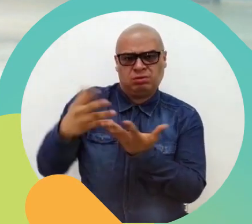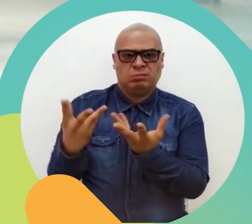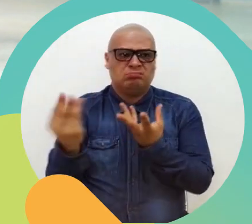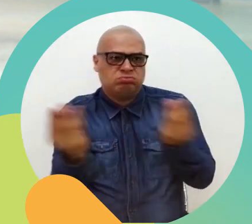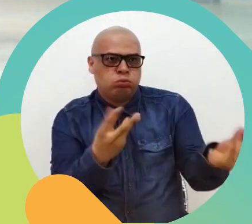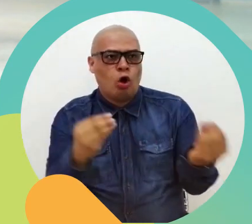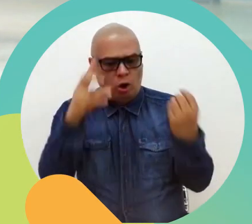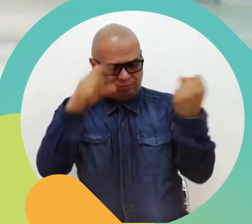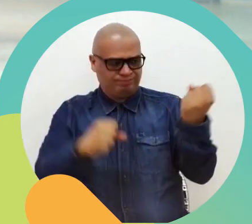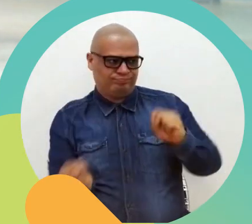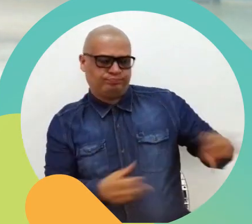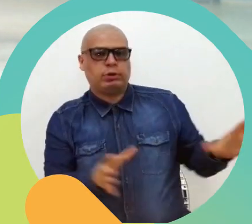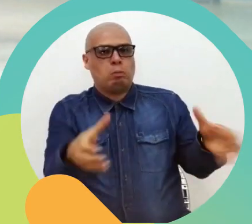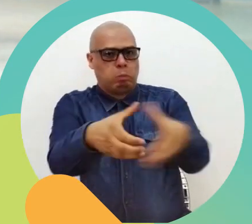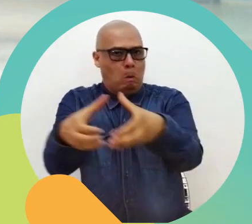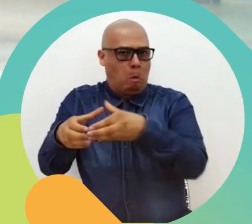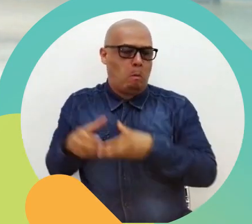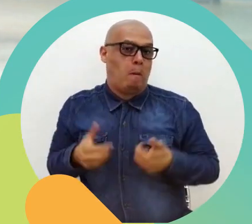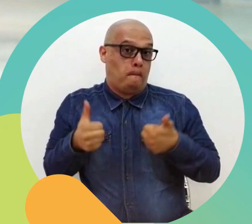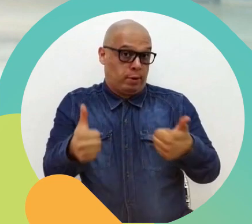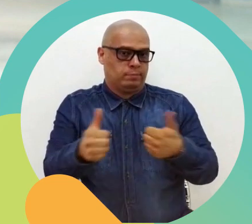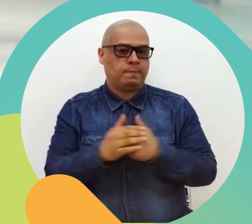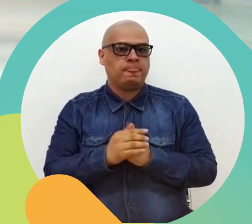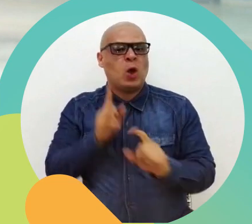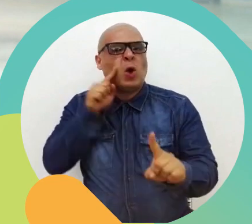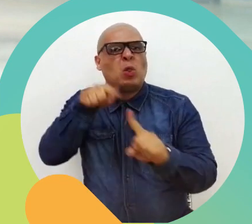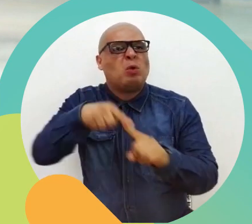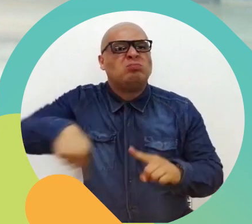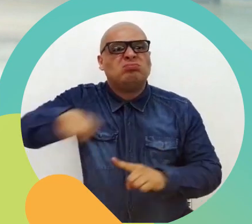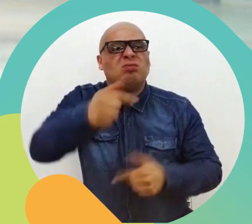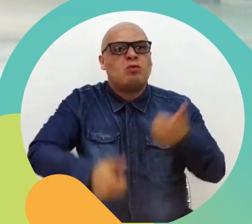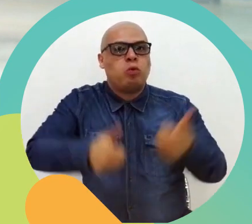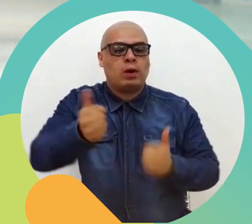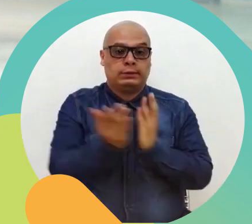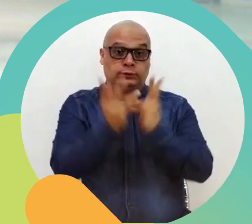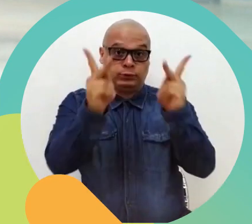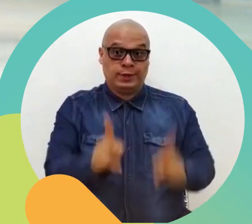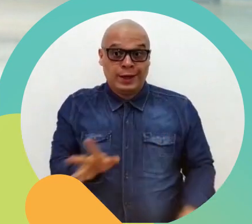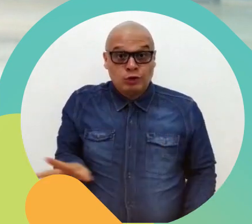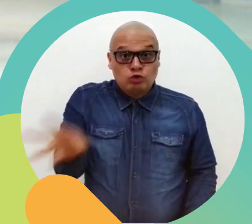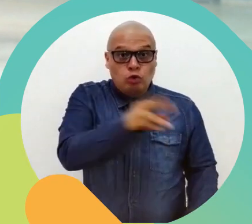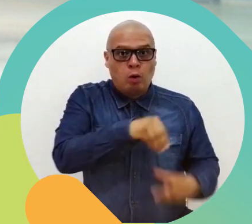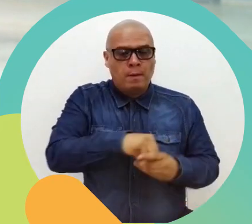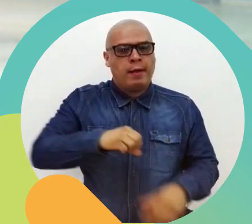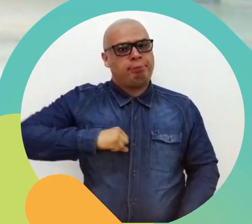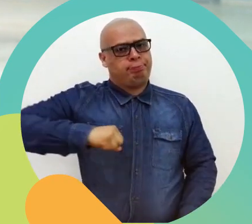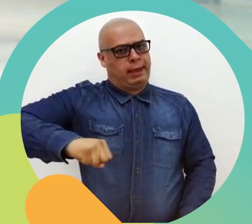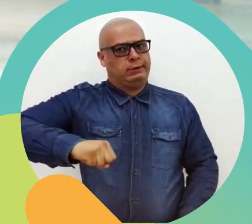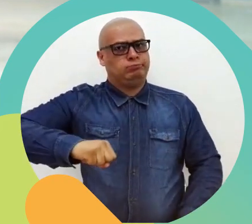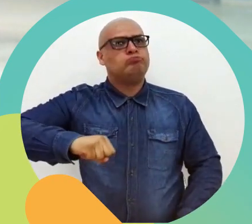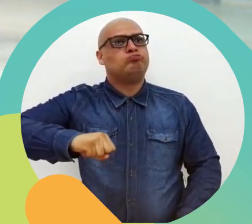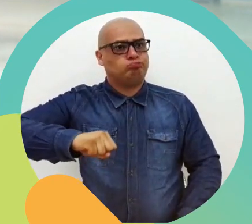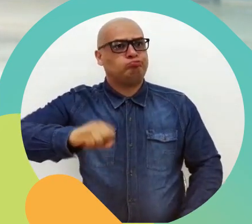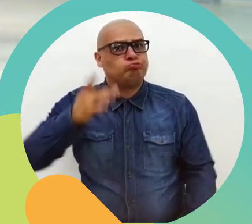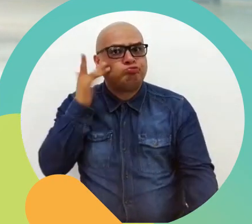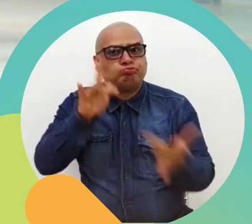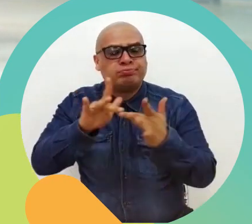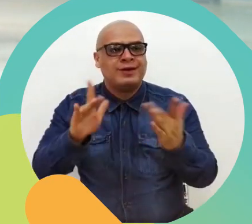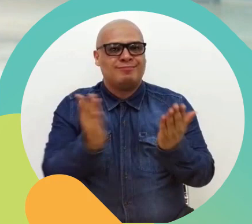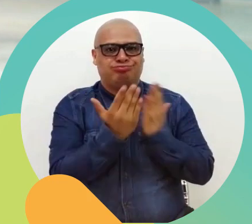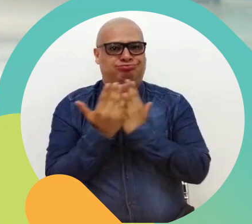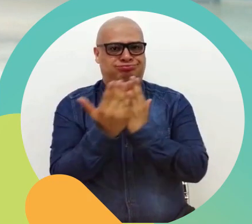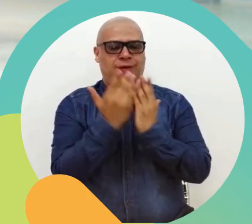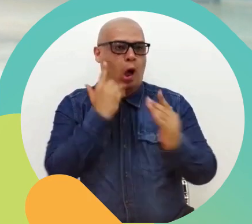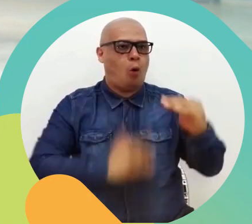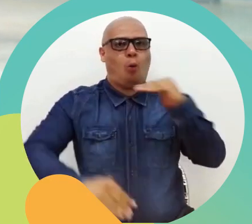pretende que todos los estudiantes tengan derecho a la educación de una forma equitativa, donde la UAI